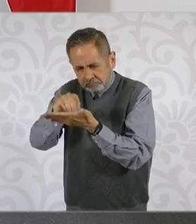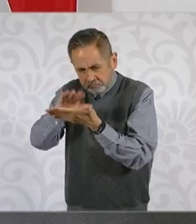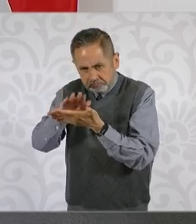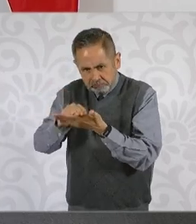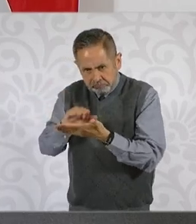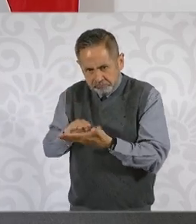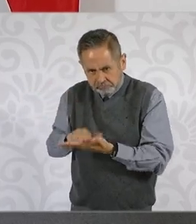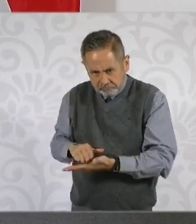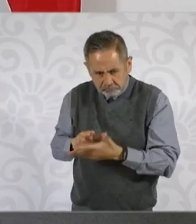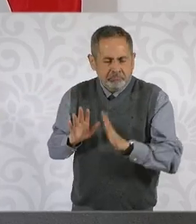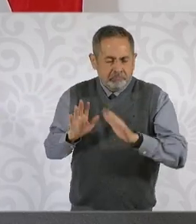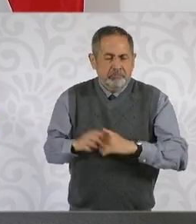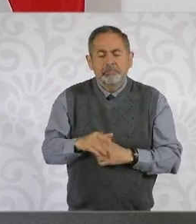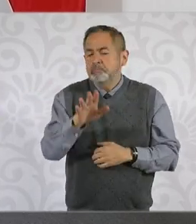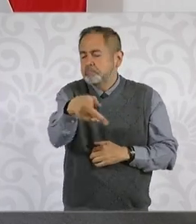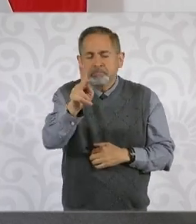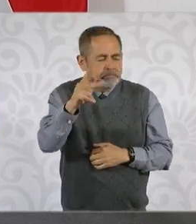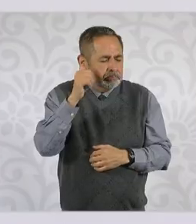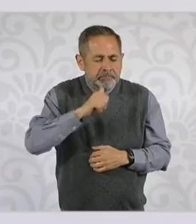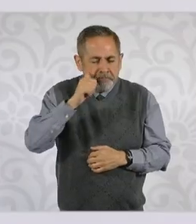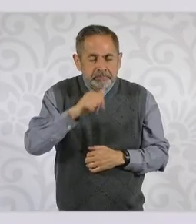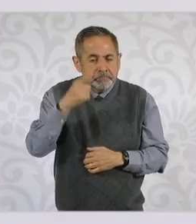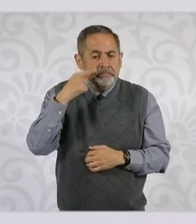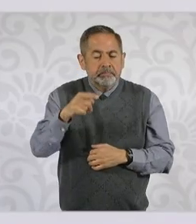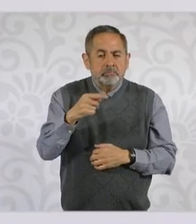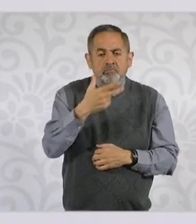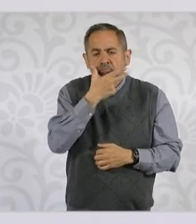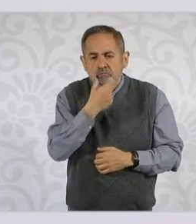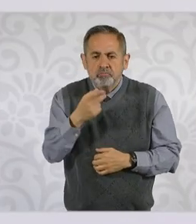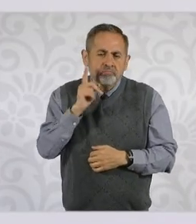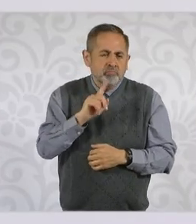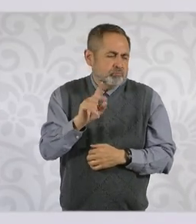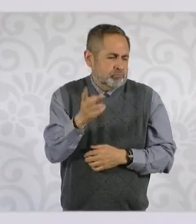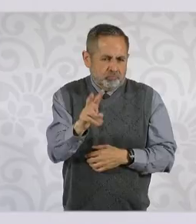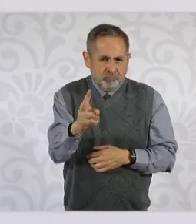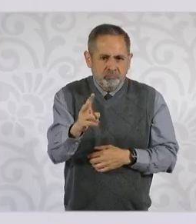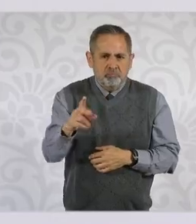nos reunimos con gobernadora o gobernador